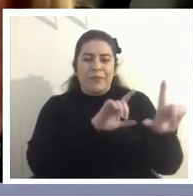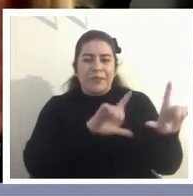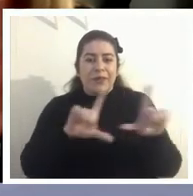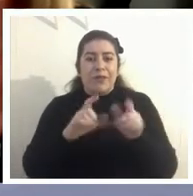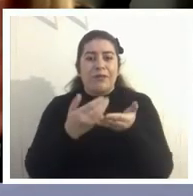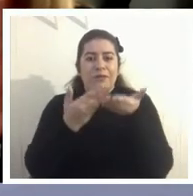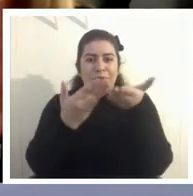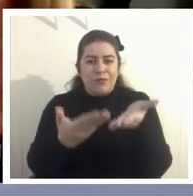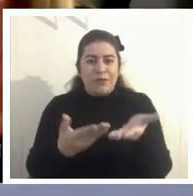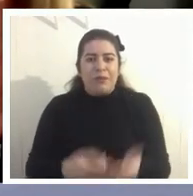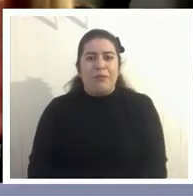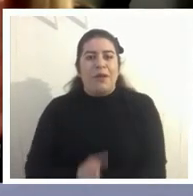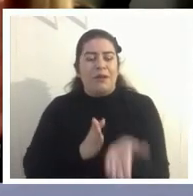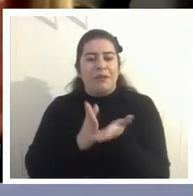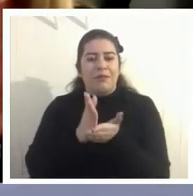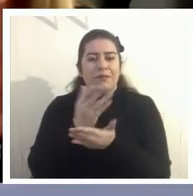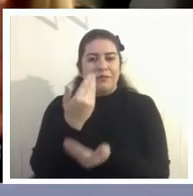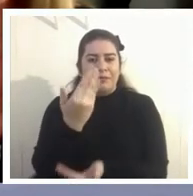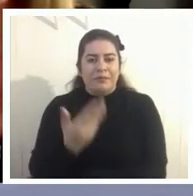tuya para tu presentación